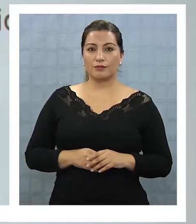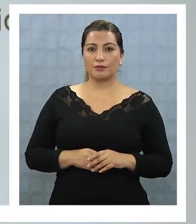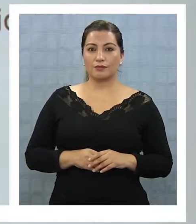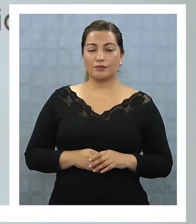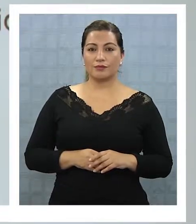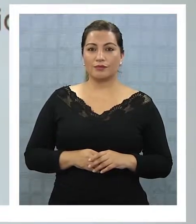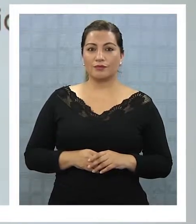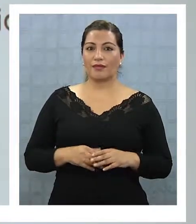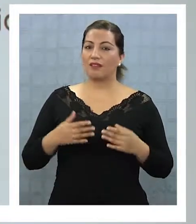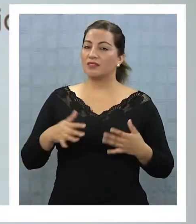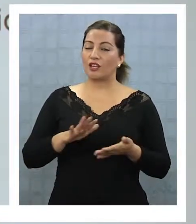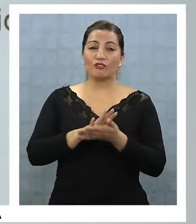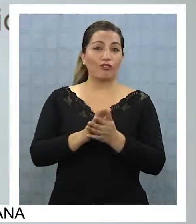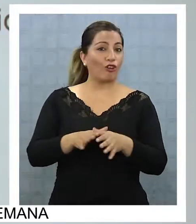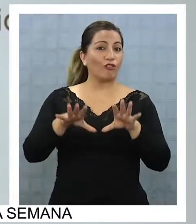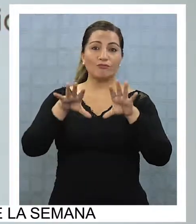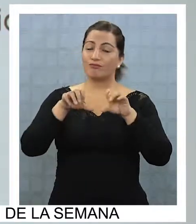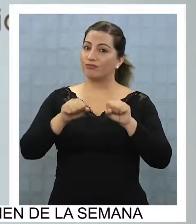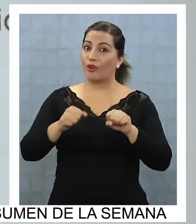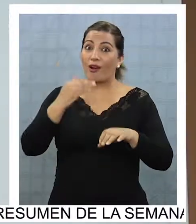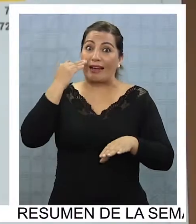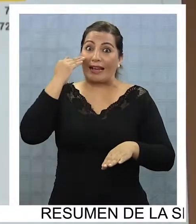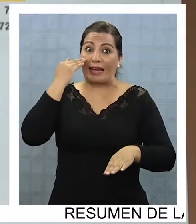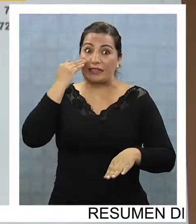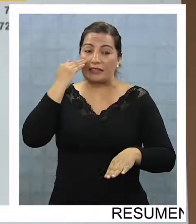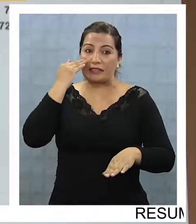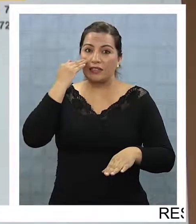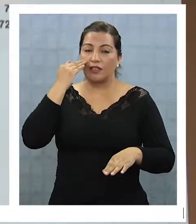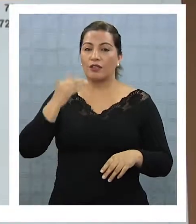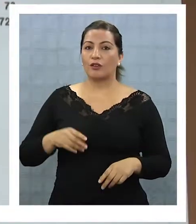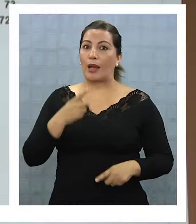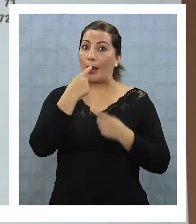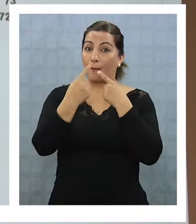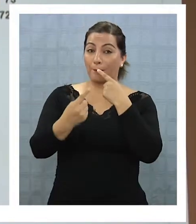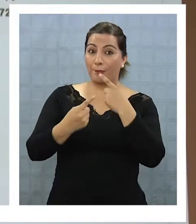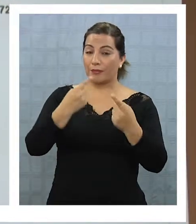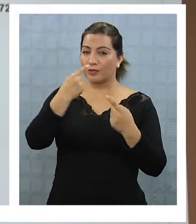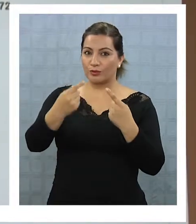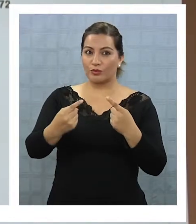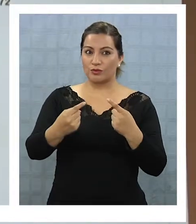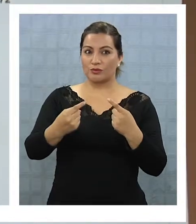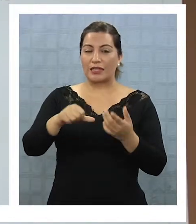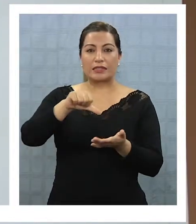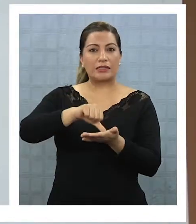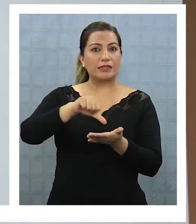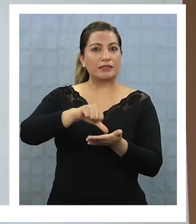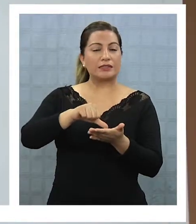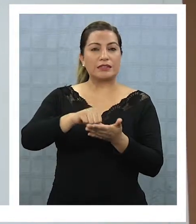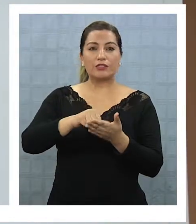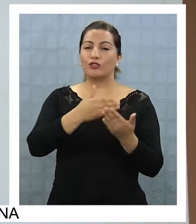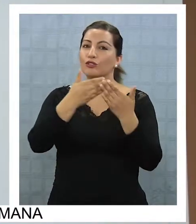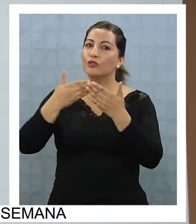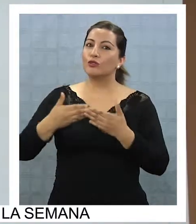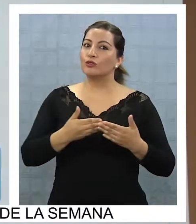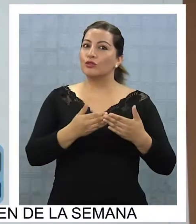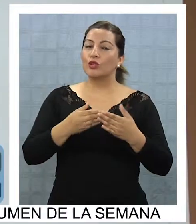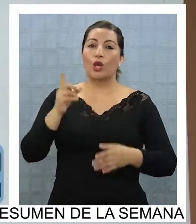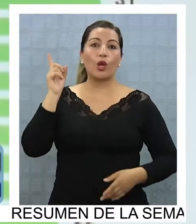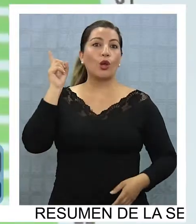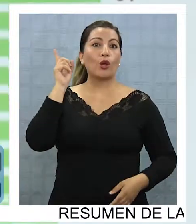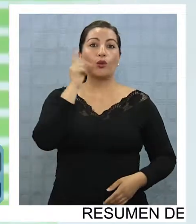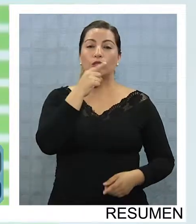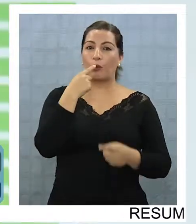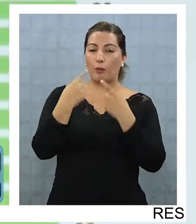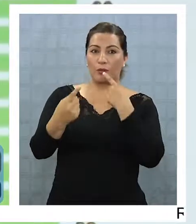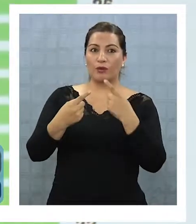Ya está todo listo, o casi, al menos en lo que a encuestas se refiere, el Centro de Estudios Públicos entregó el último sondeo